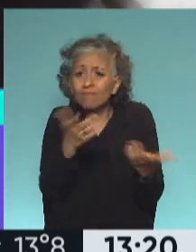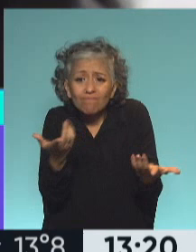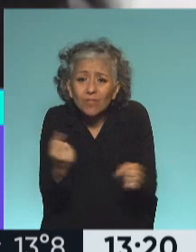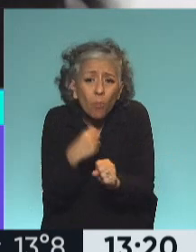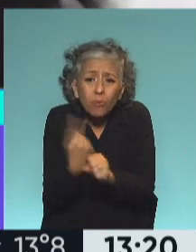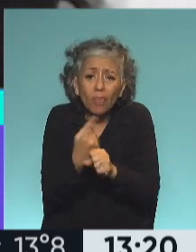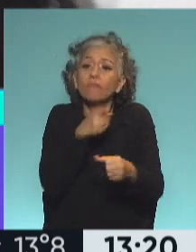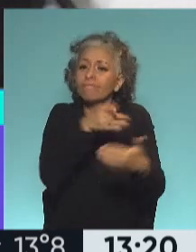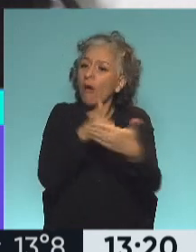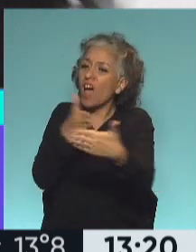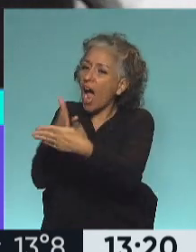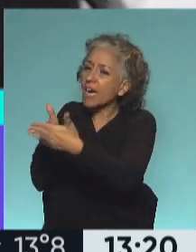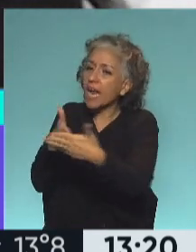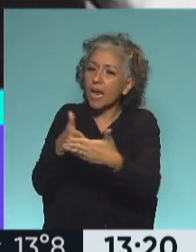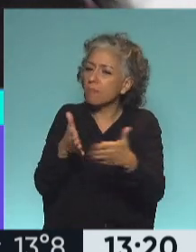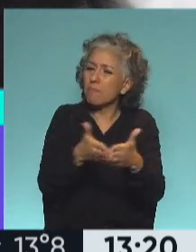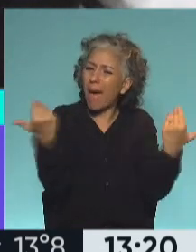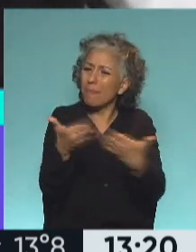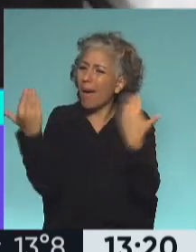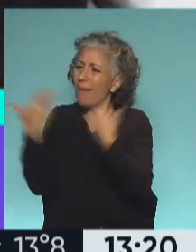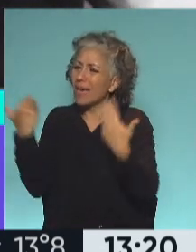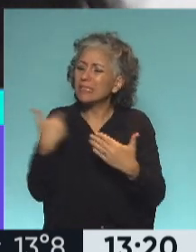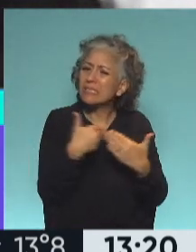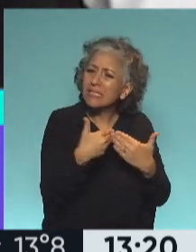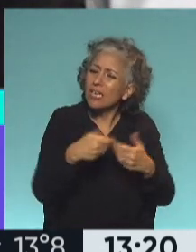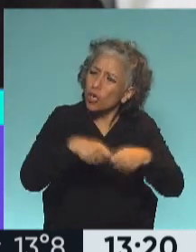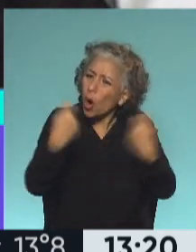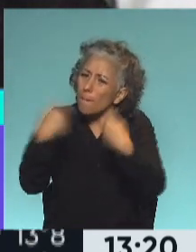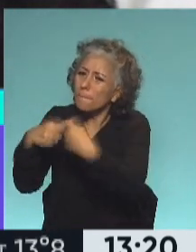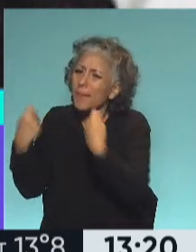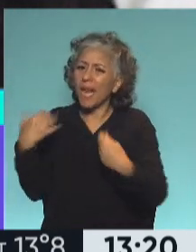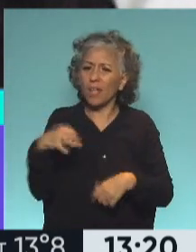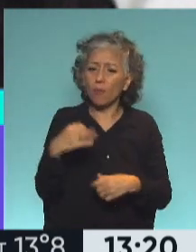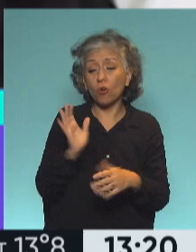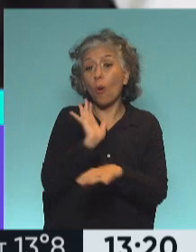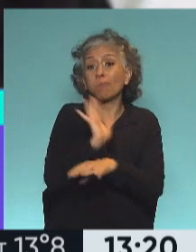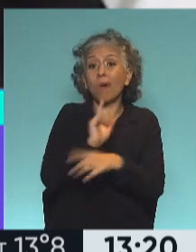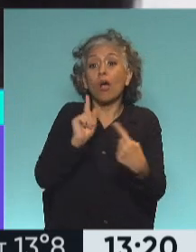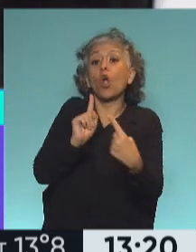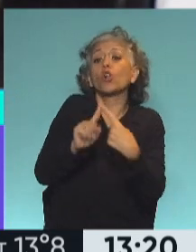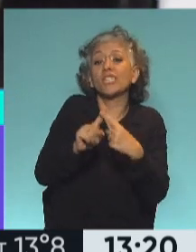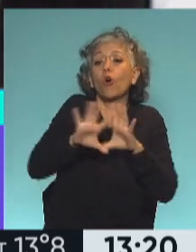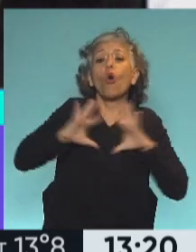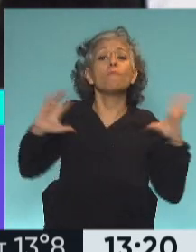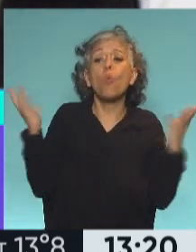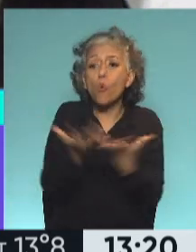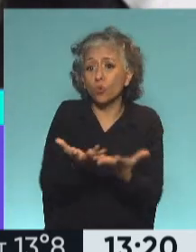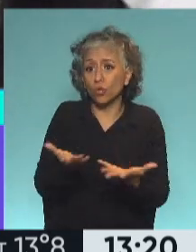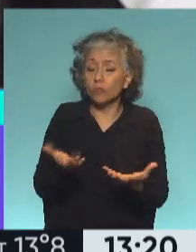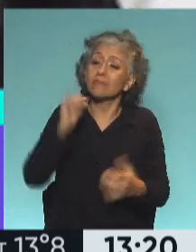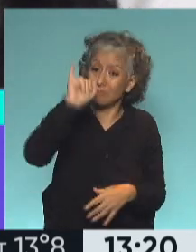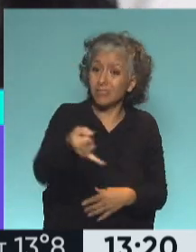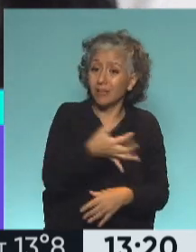importantes que hay que derribar. Estar conectados con el mundo, Greta, básicamente se trata de eso. Exactamente.